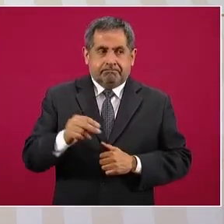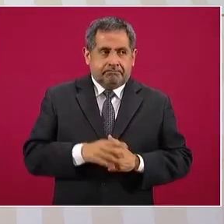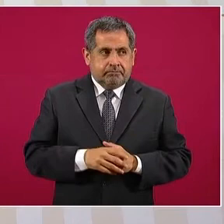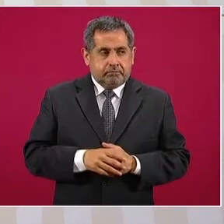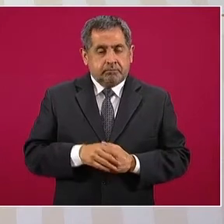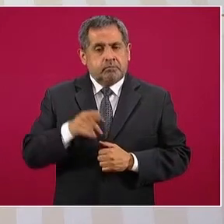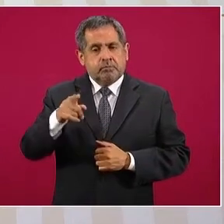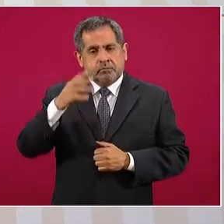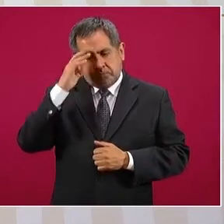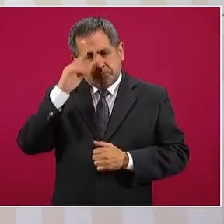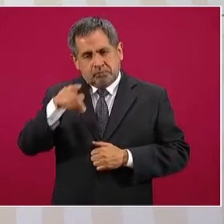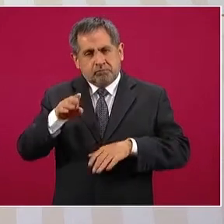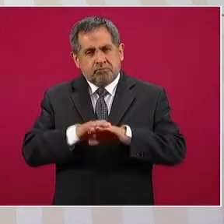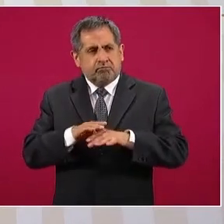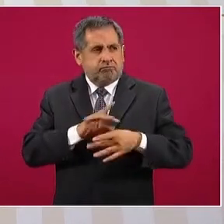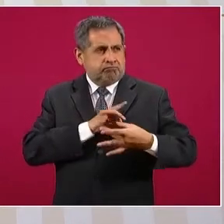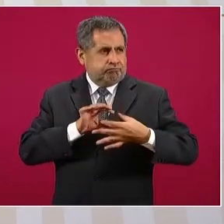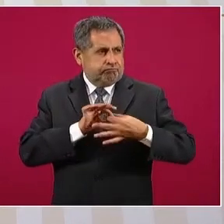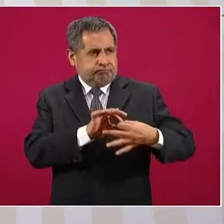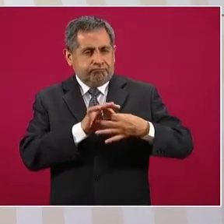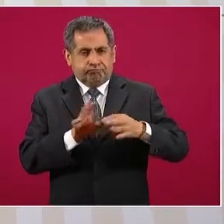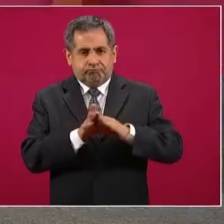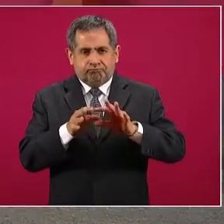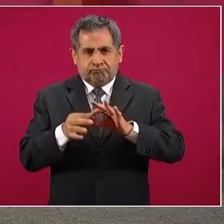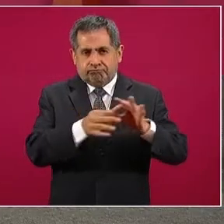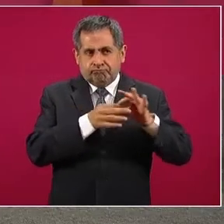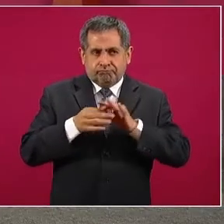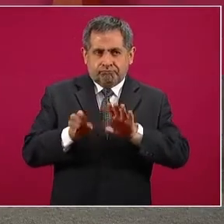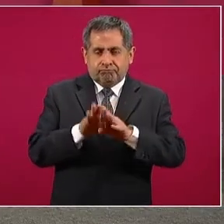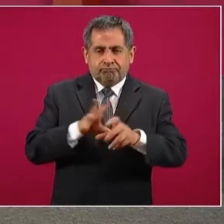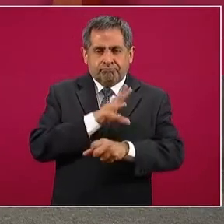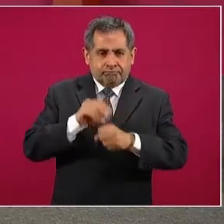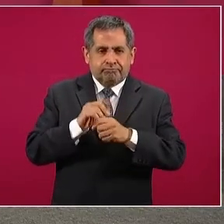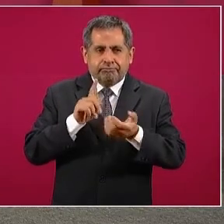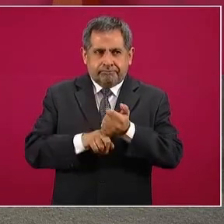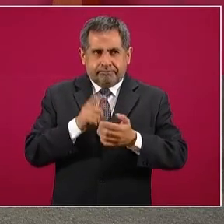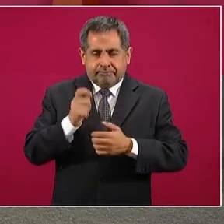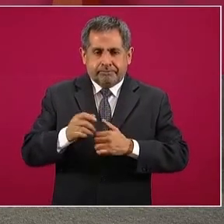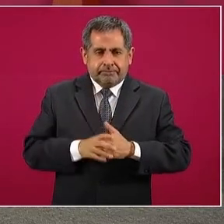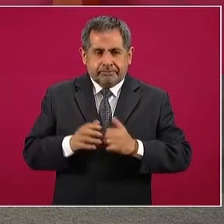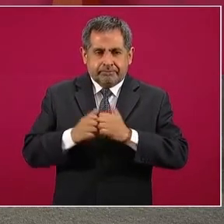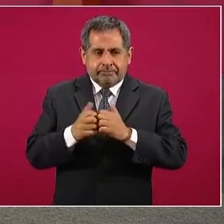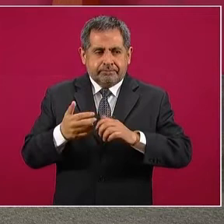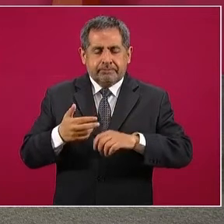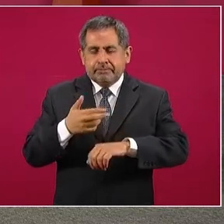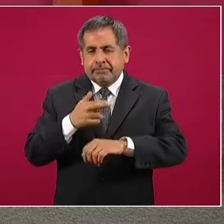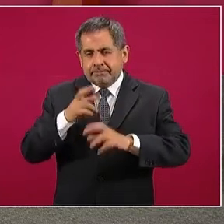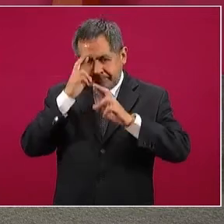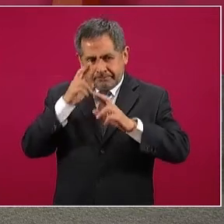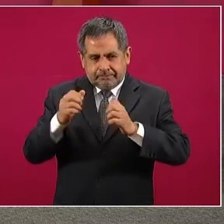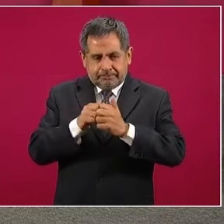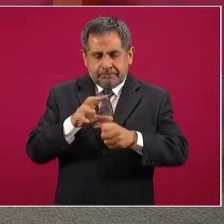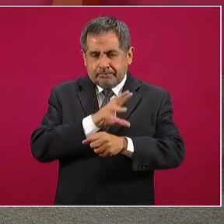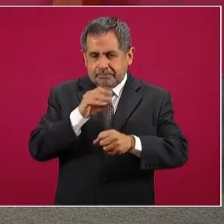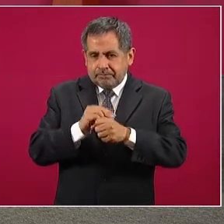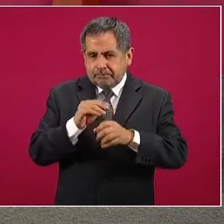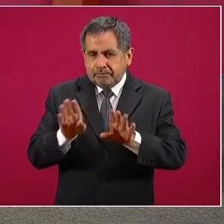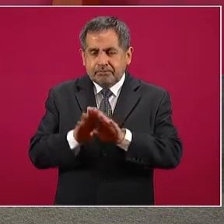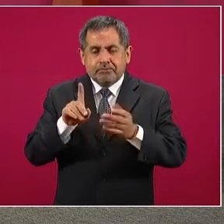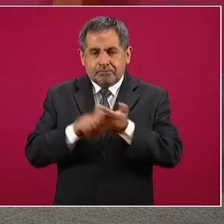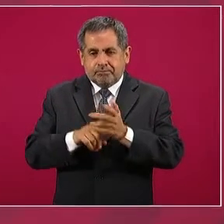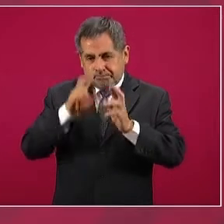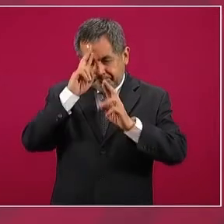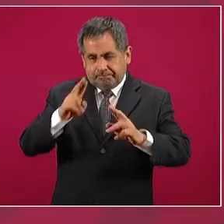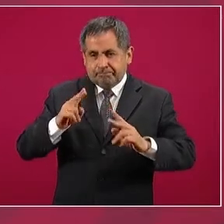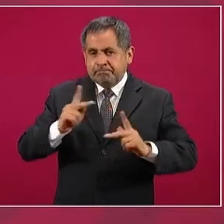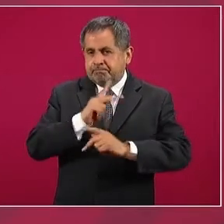tiene que haber cooperación, pero a partir del respeto a la legalidad y a la soberanía de